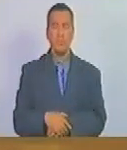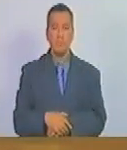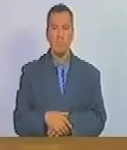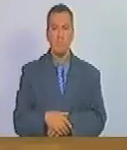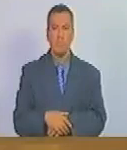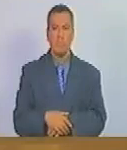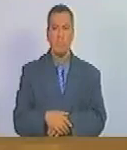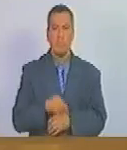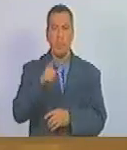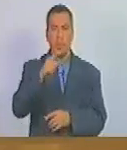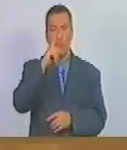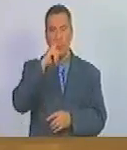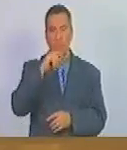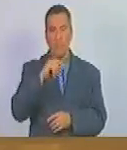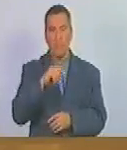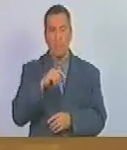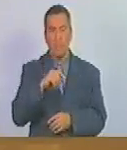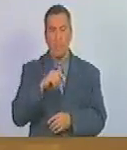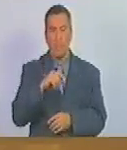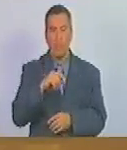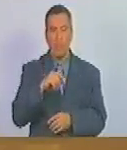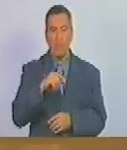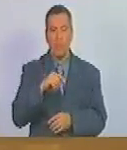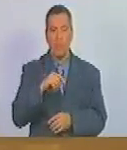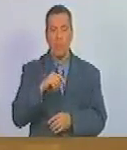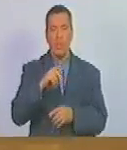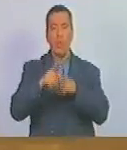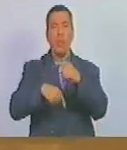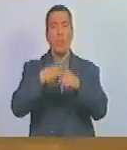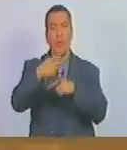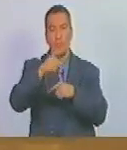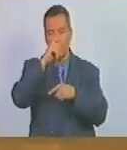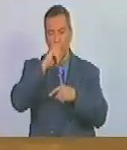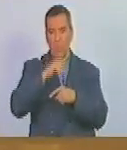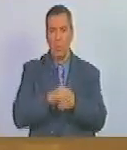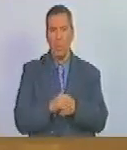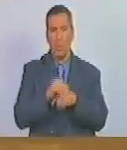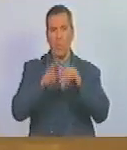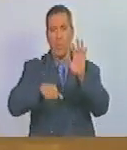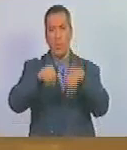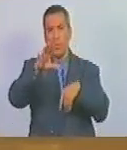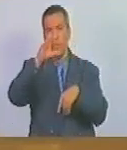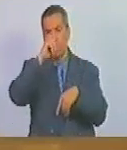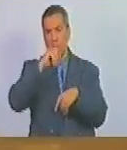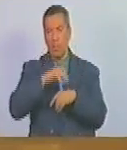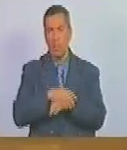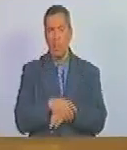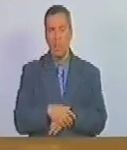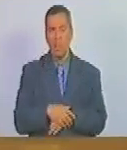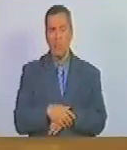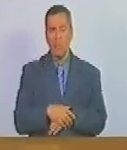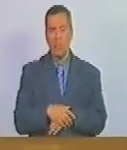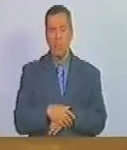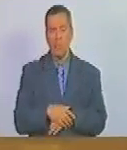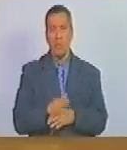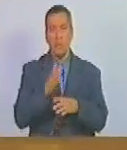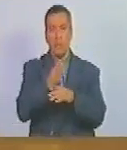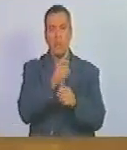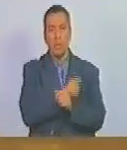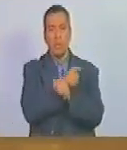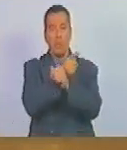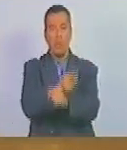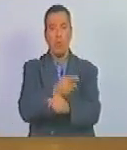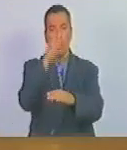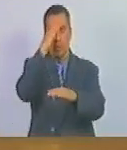Pero que en el año próximo, a sus 15 años, salió graduado de